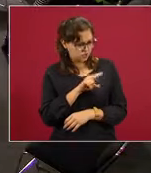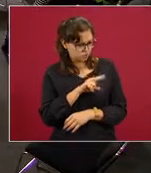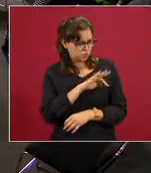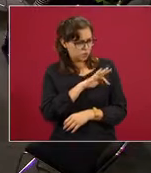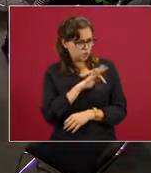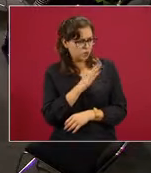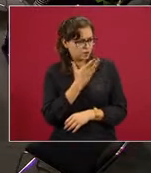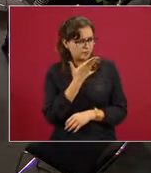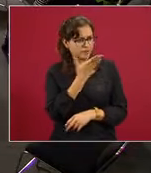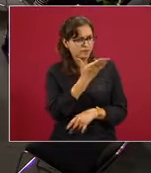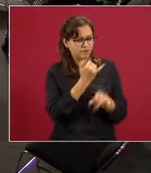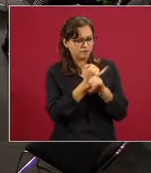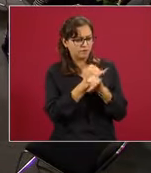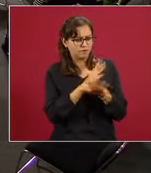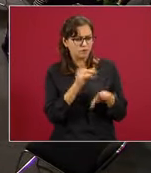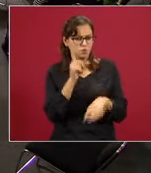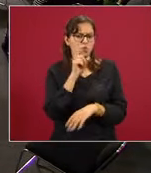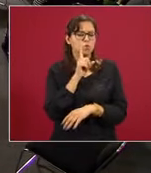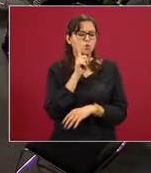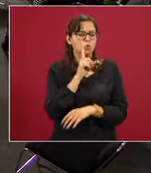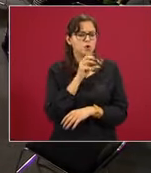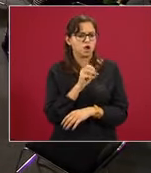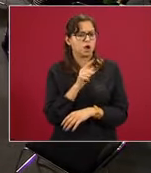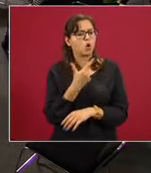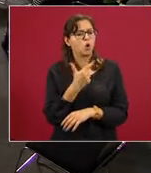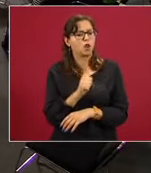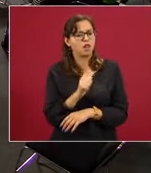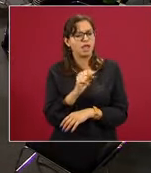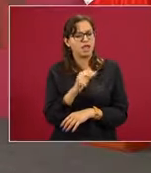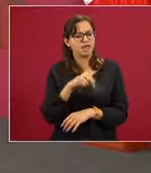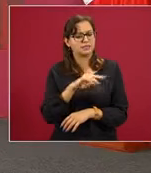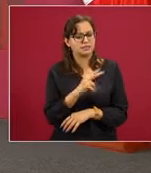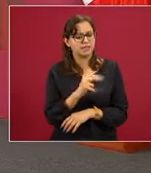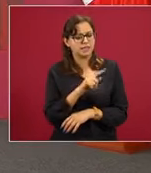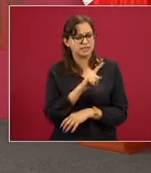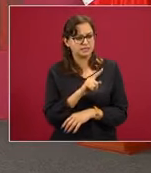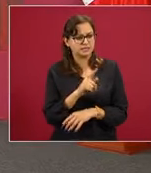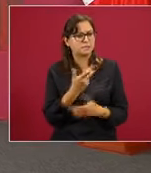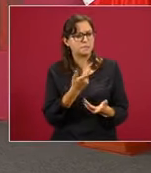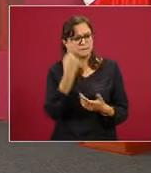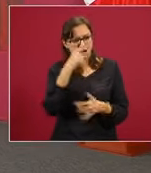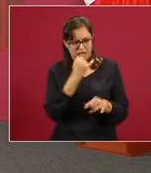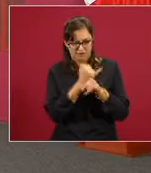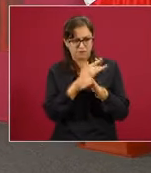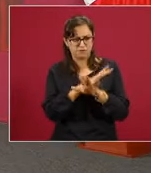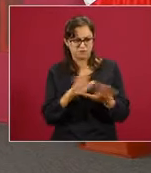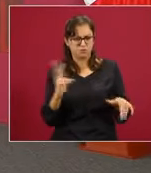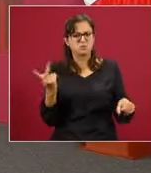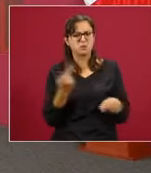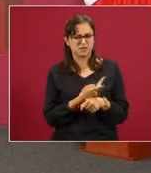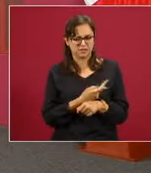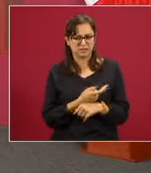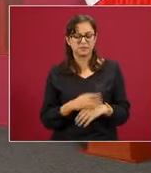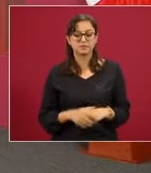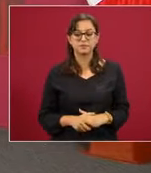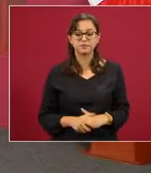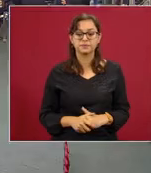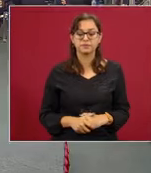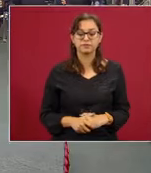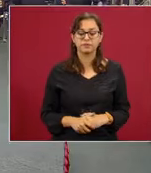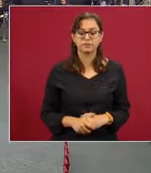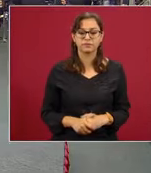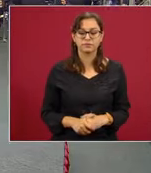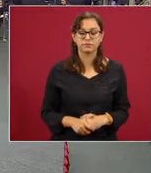a la licenciada Olga Sánchez Cordero que les informe de los resultados. También